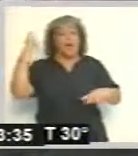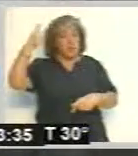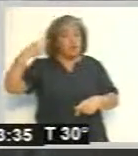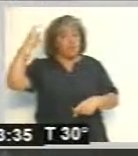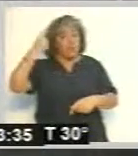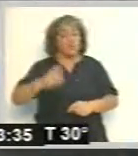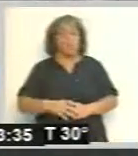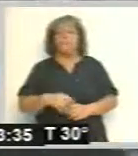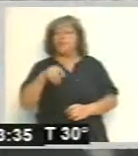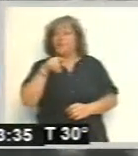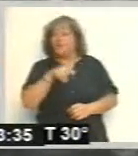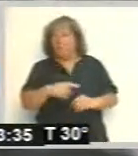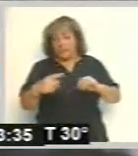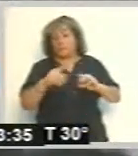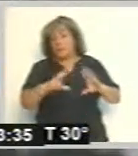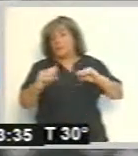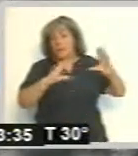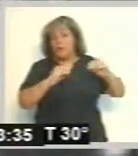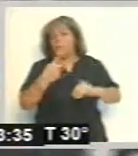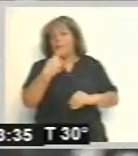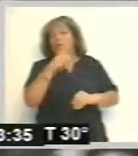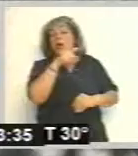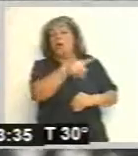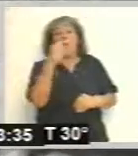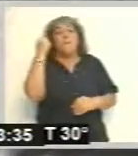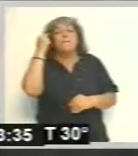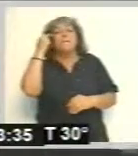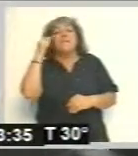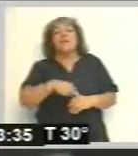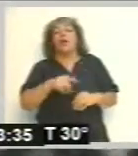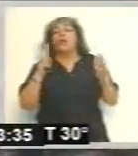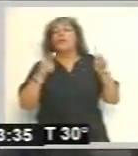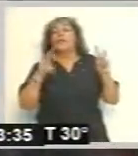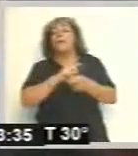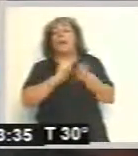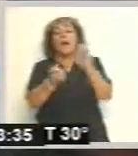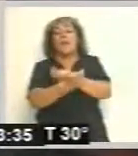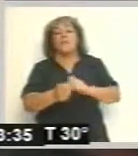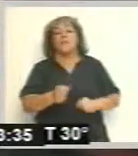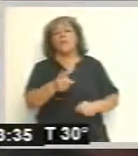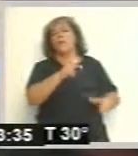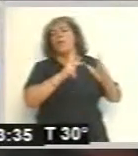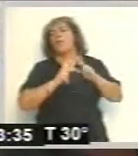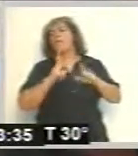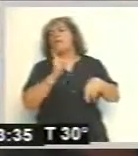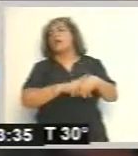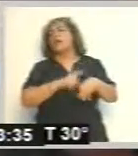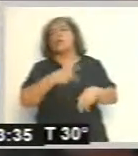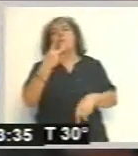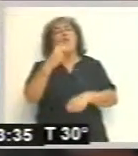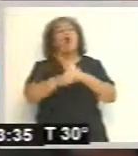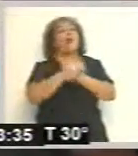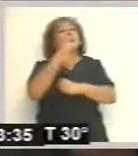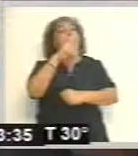Juventud Antoñana. Hablamos con ellos para conocer su parecer con relación a este traslado. No habían dicho que teníamos una prórroga hasta el 20 de enero,